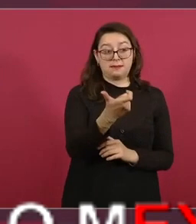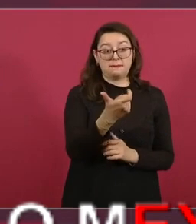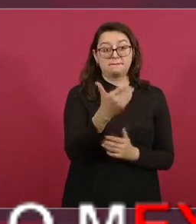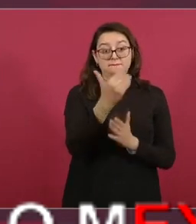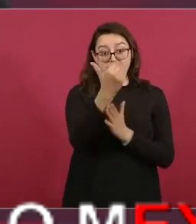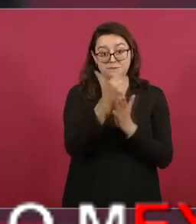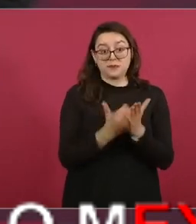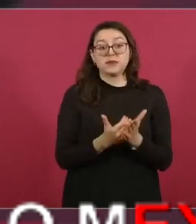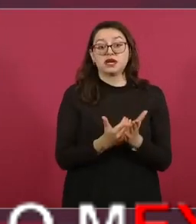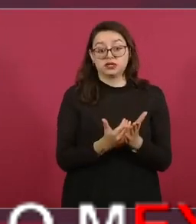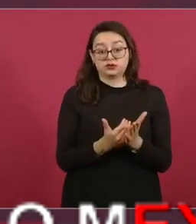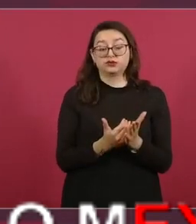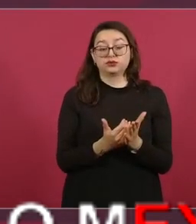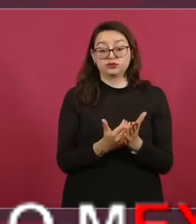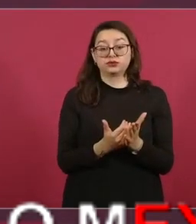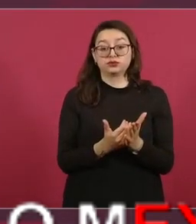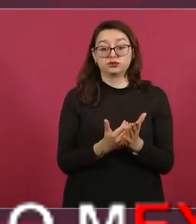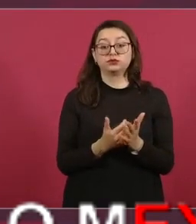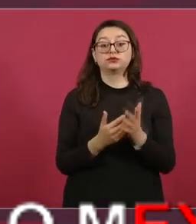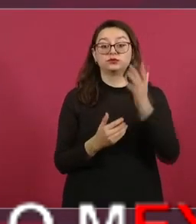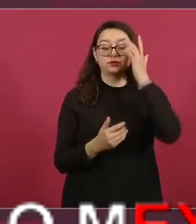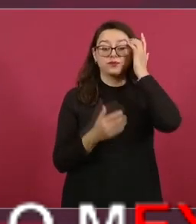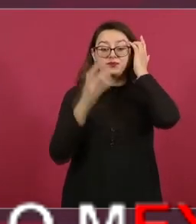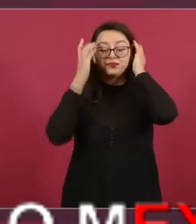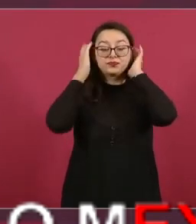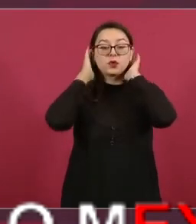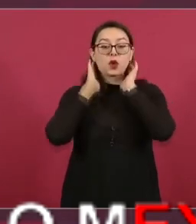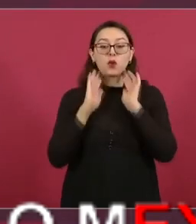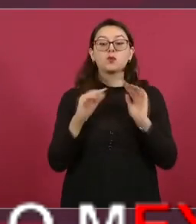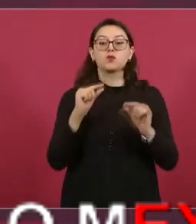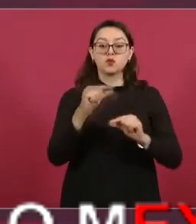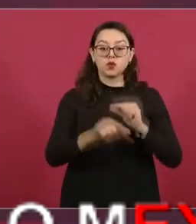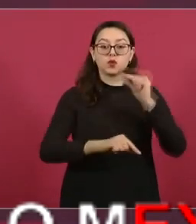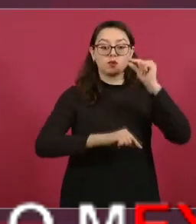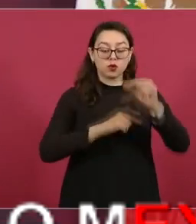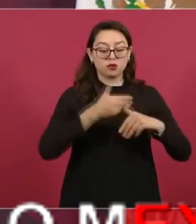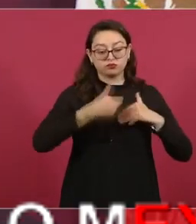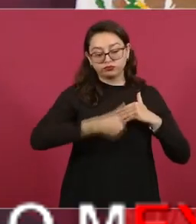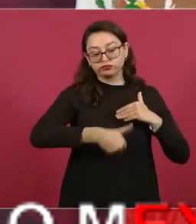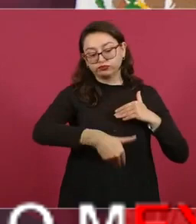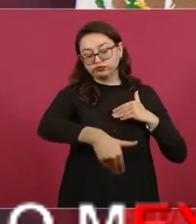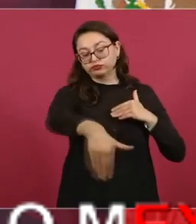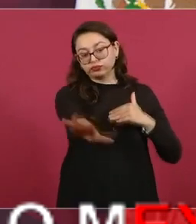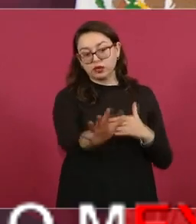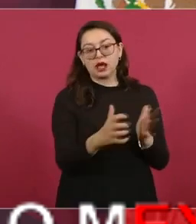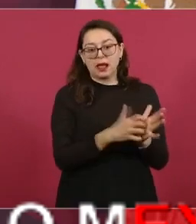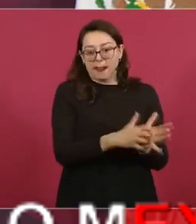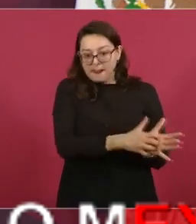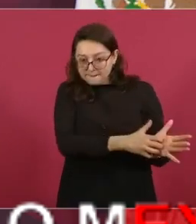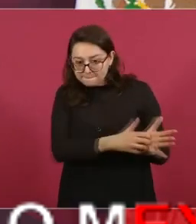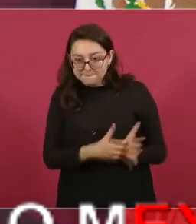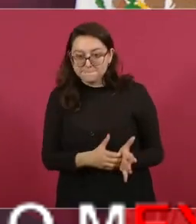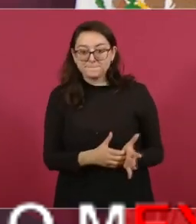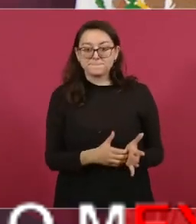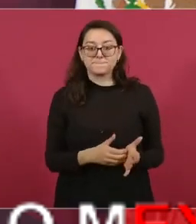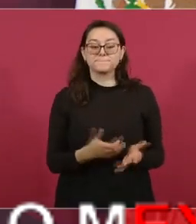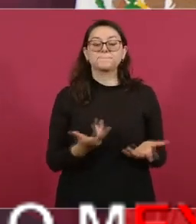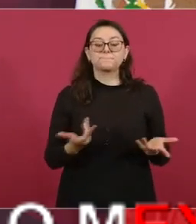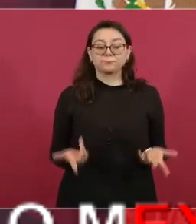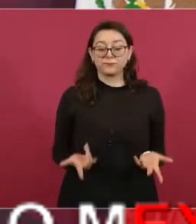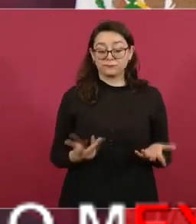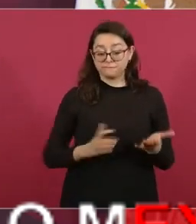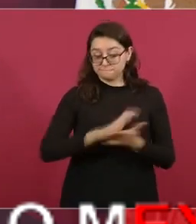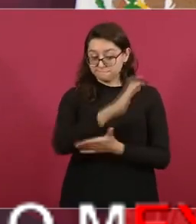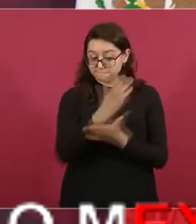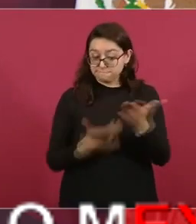más lo que se van a seguir ahorrando hacia adelante entonces no se rompe el